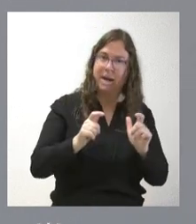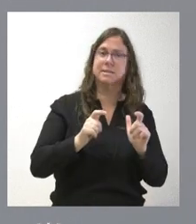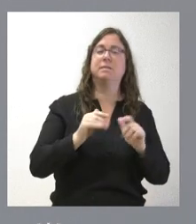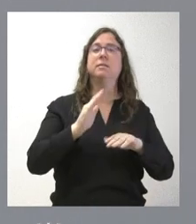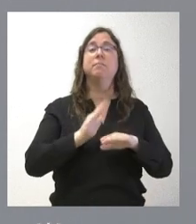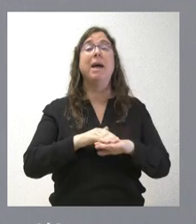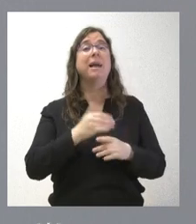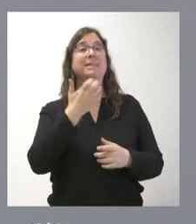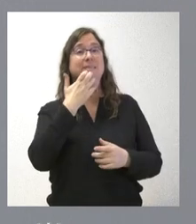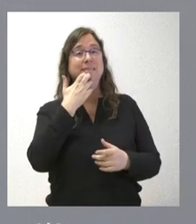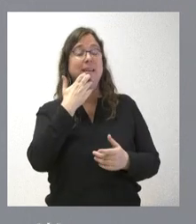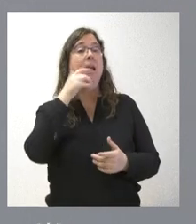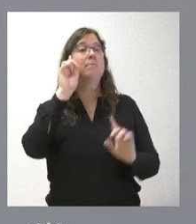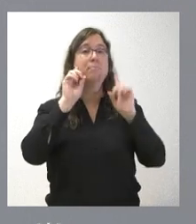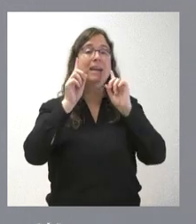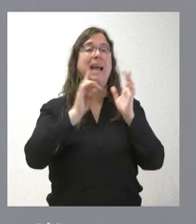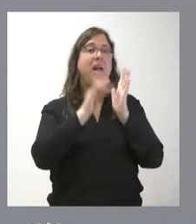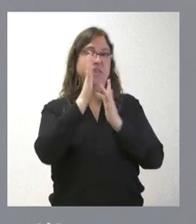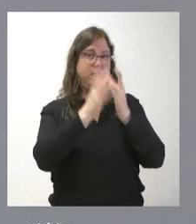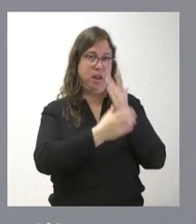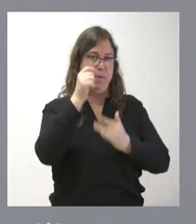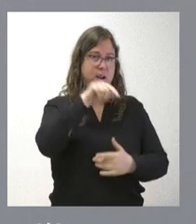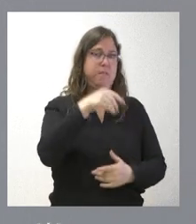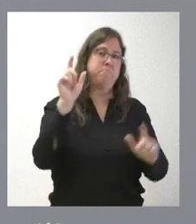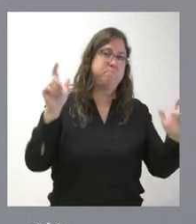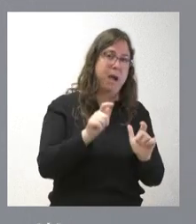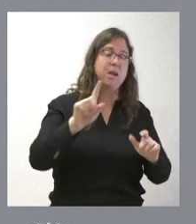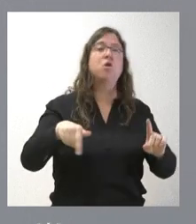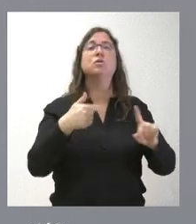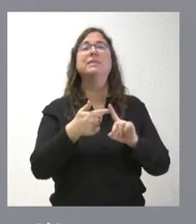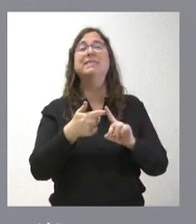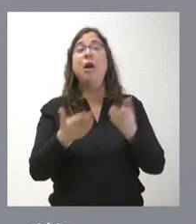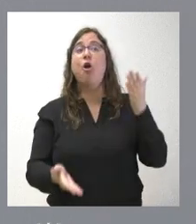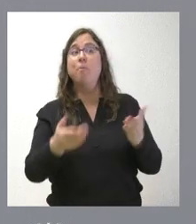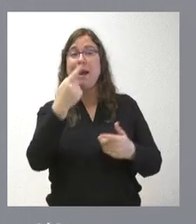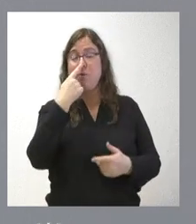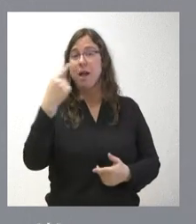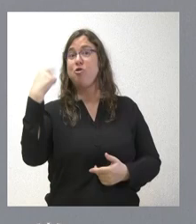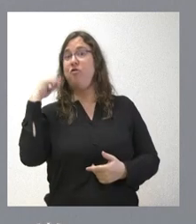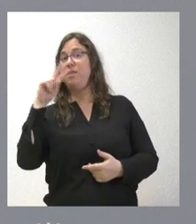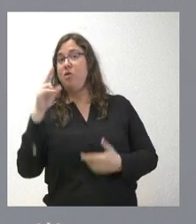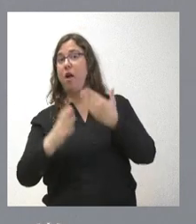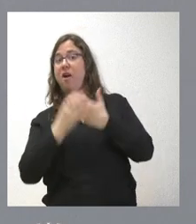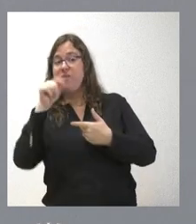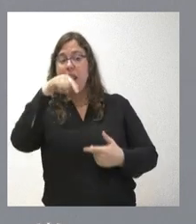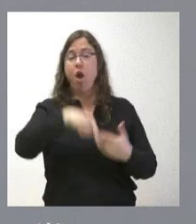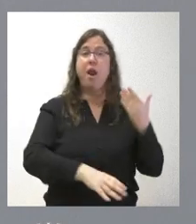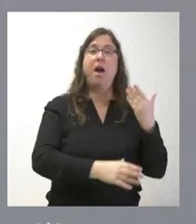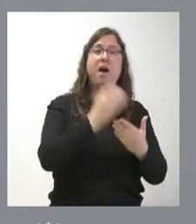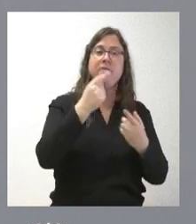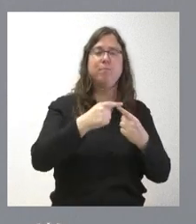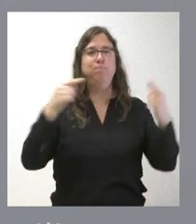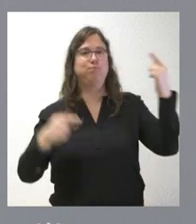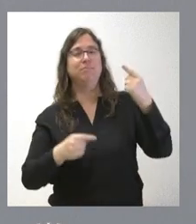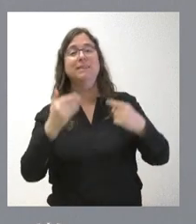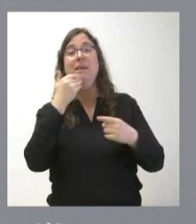para el conjunto del ejercicio, que quizá es más importante en términos interanuales, comparando el mes de abril del año 22. Por tanto, hay una reducción del